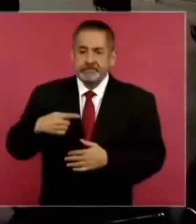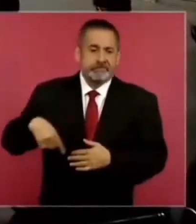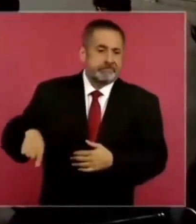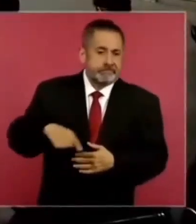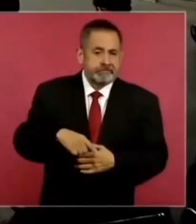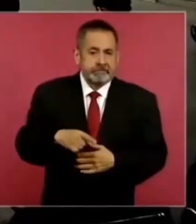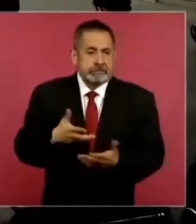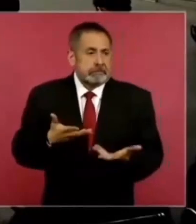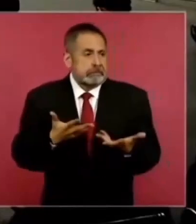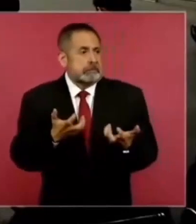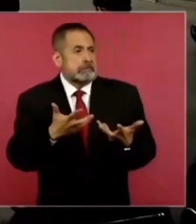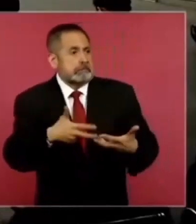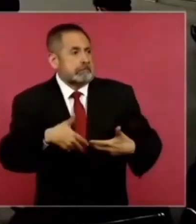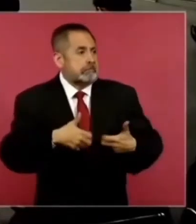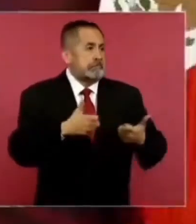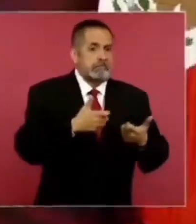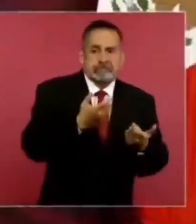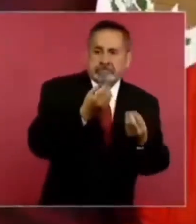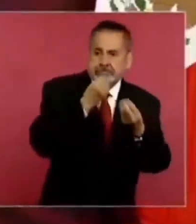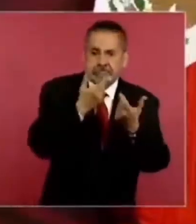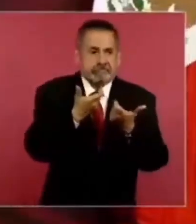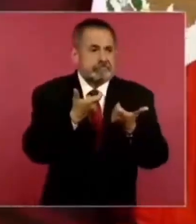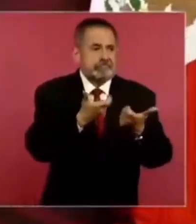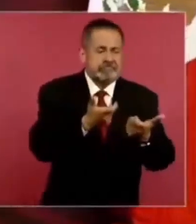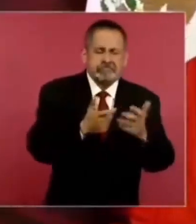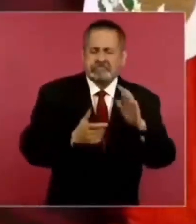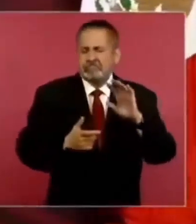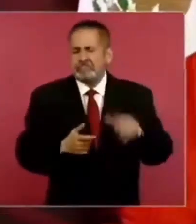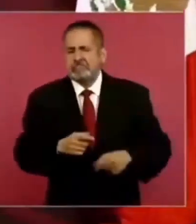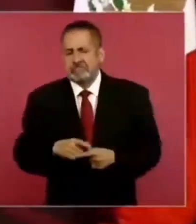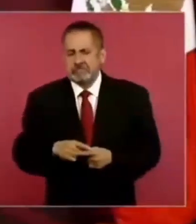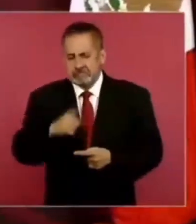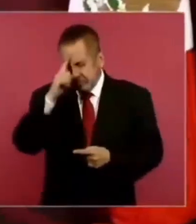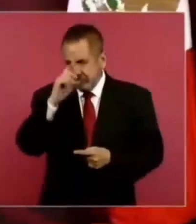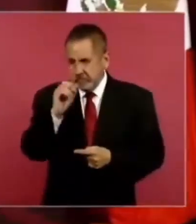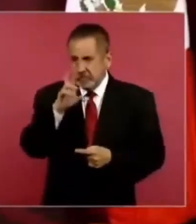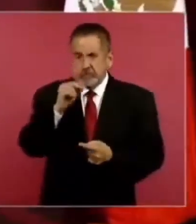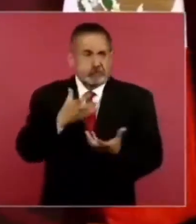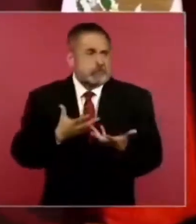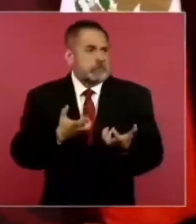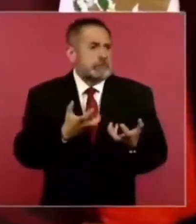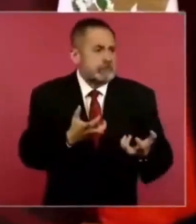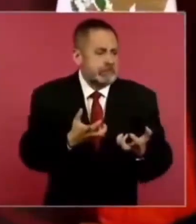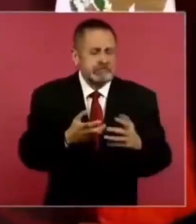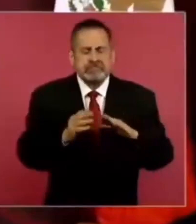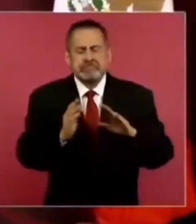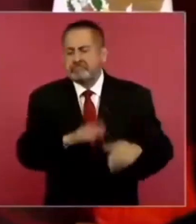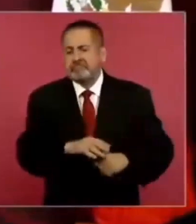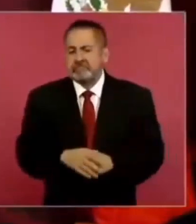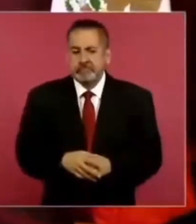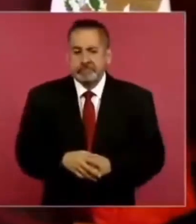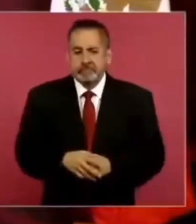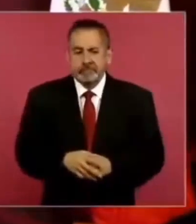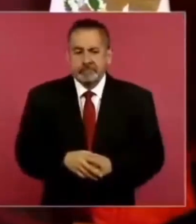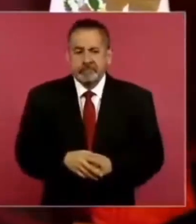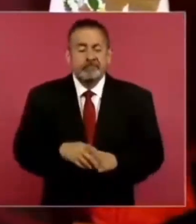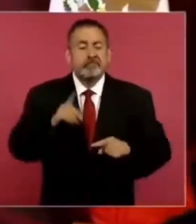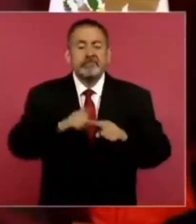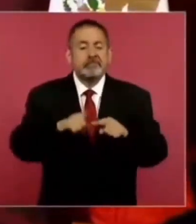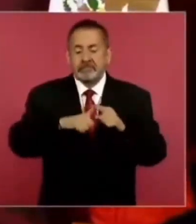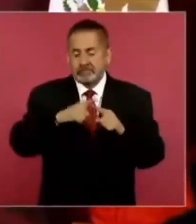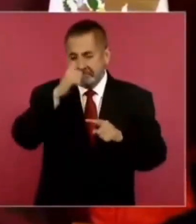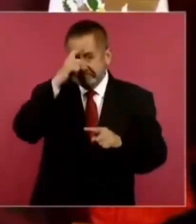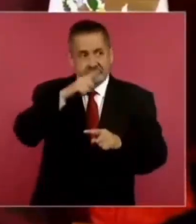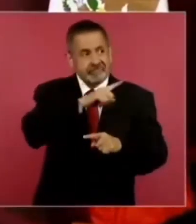por el dinero, la fiebre por el oro, eso llegó con la